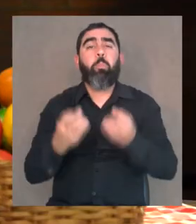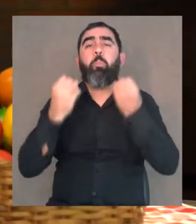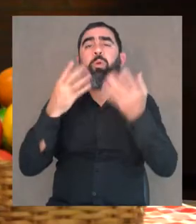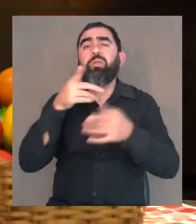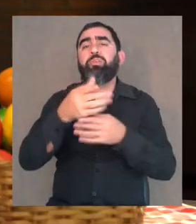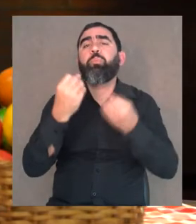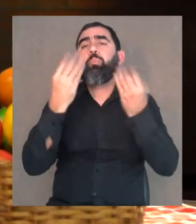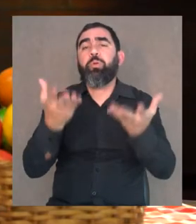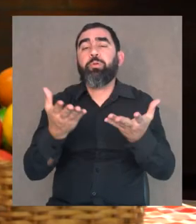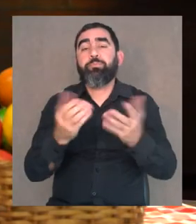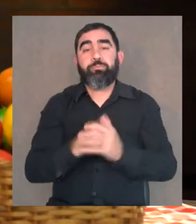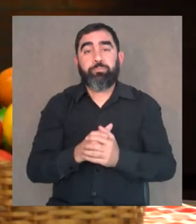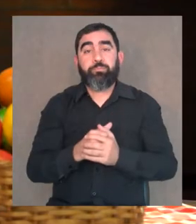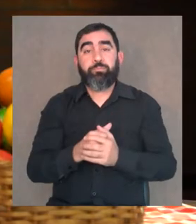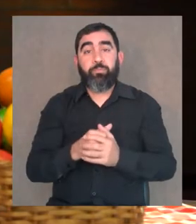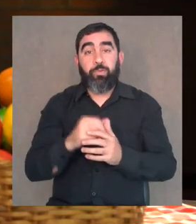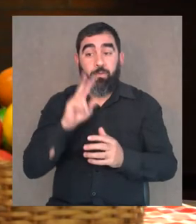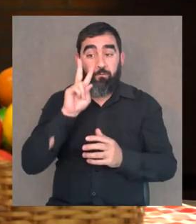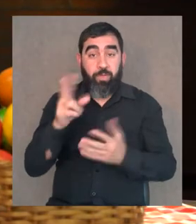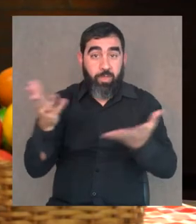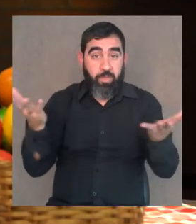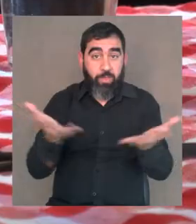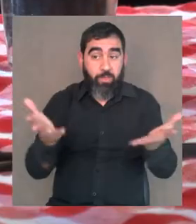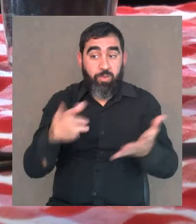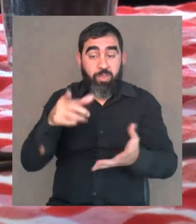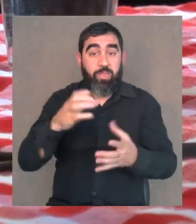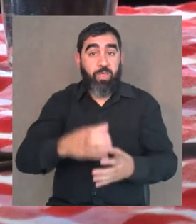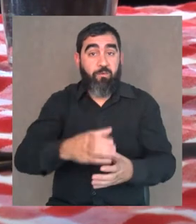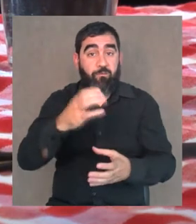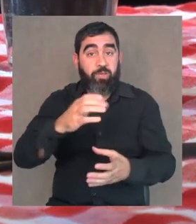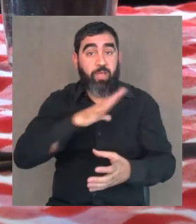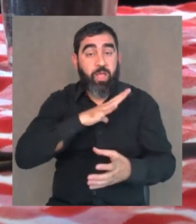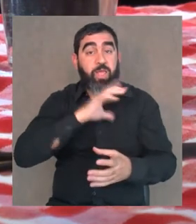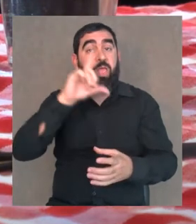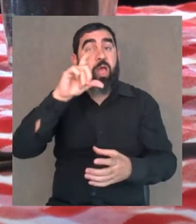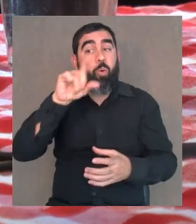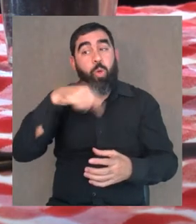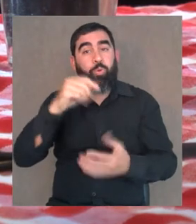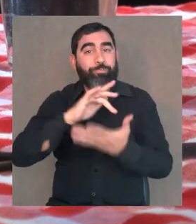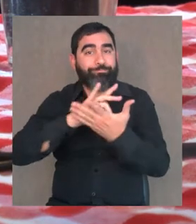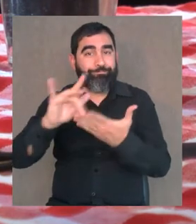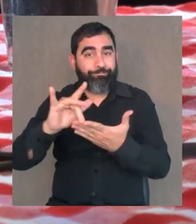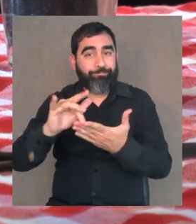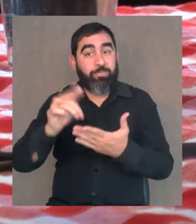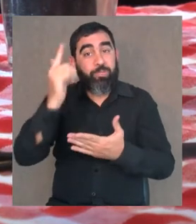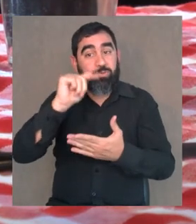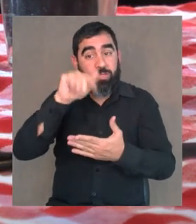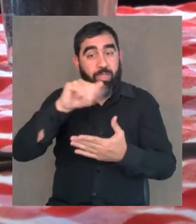¿Por qué pasa eso? Como pueden apreciar bien, este vaso acá tiene agua y este no.